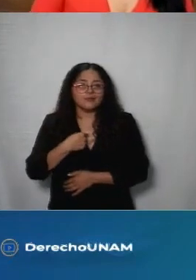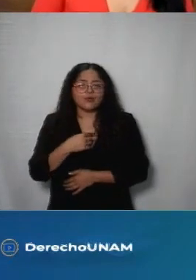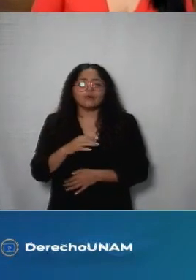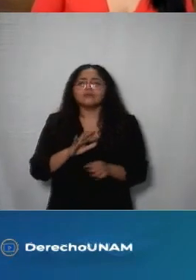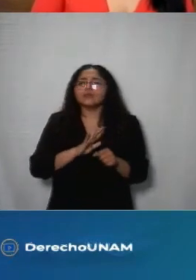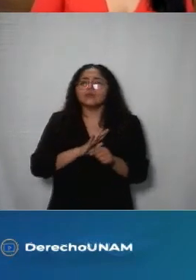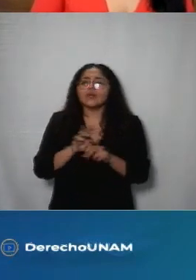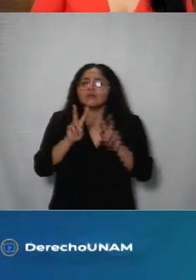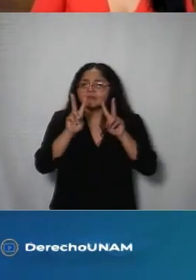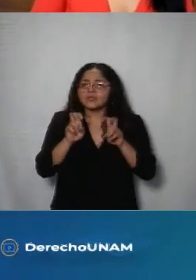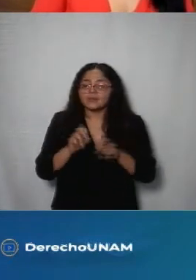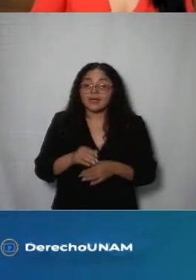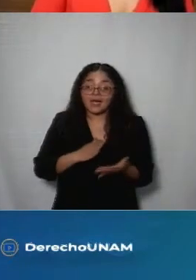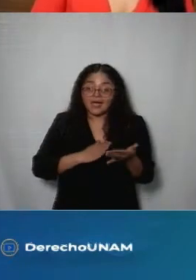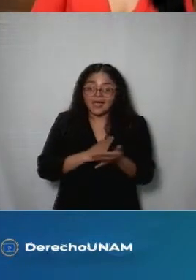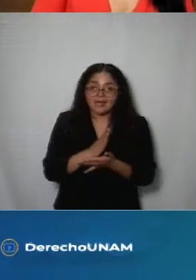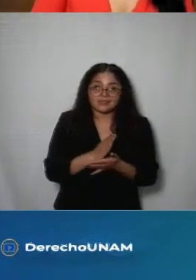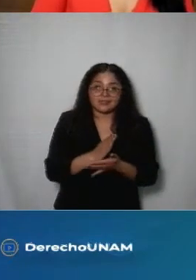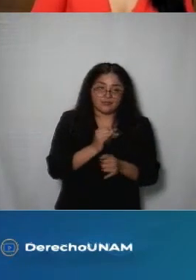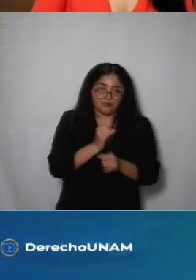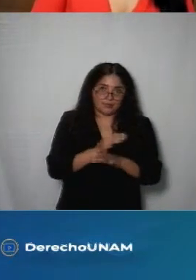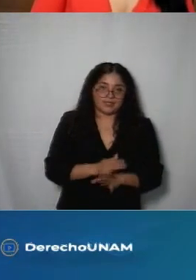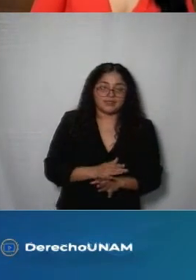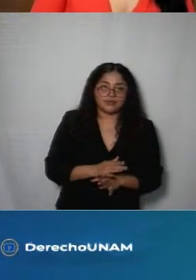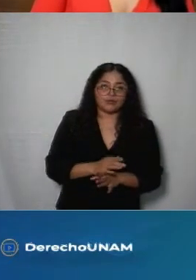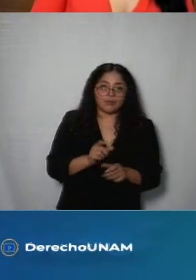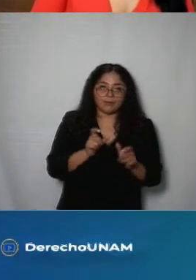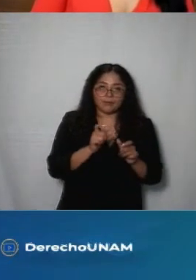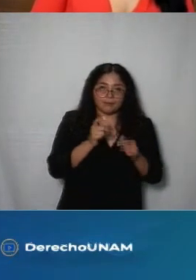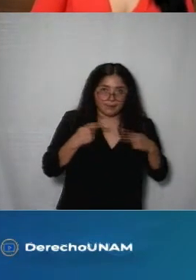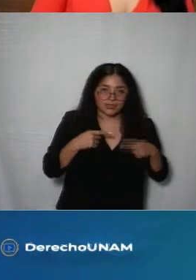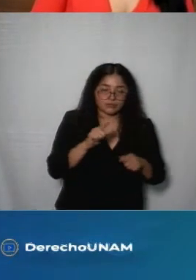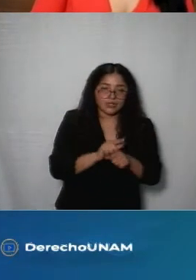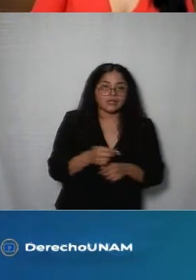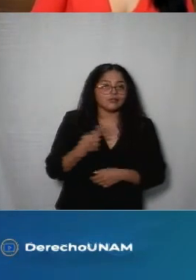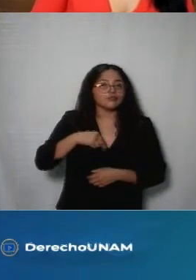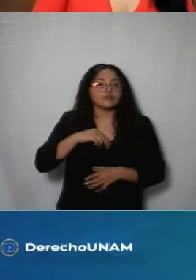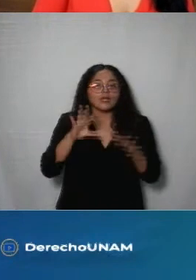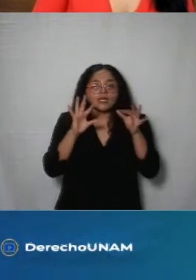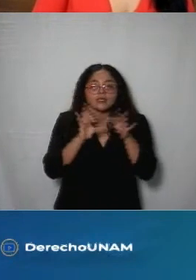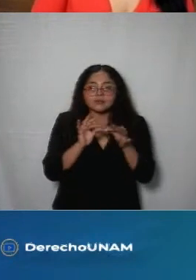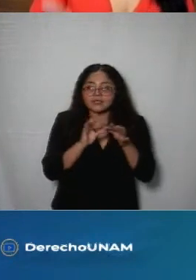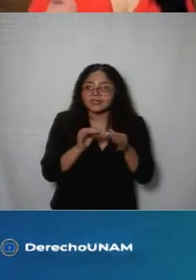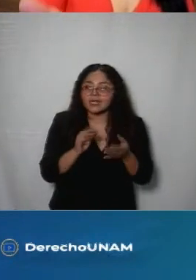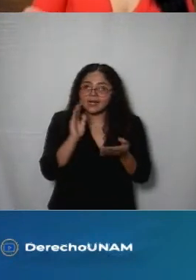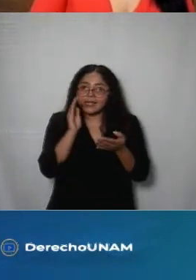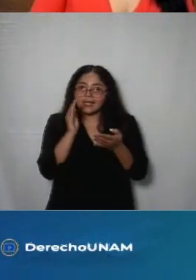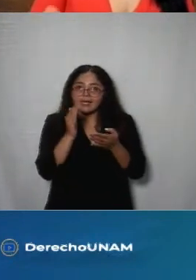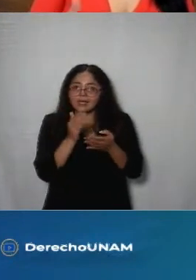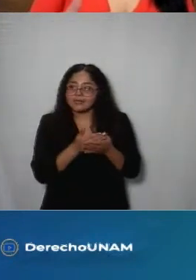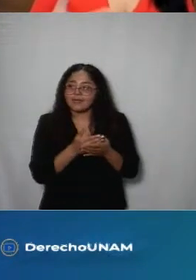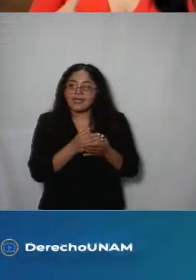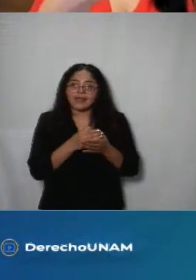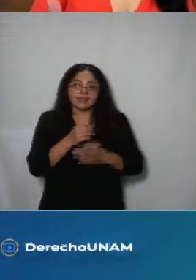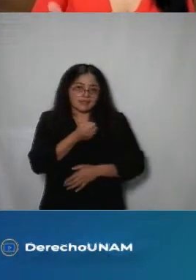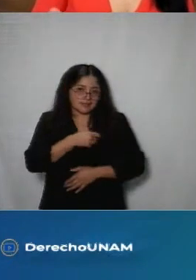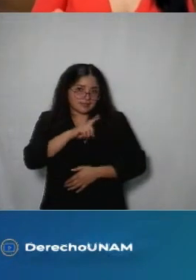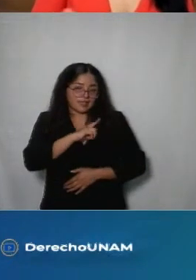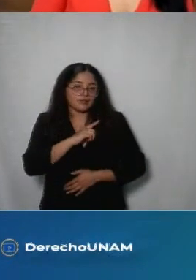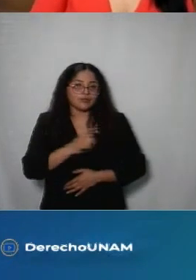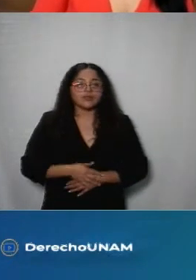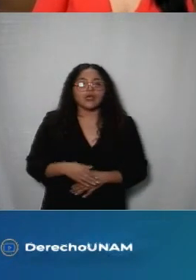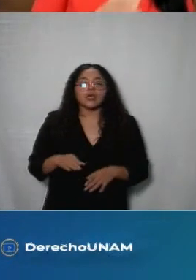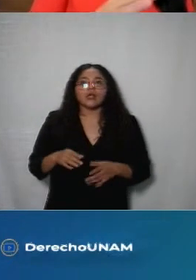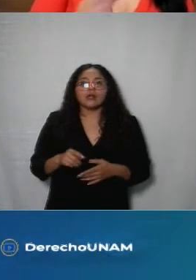el de empoderarnos a través del acceso a nuestros datos personales vamos a estar hablando del expediente clínico mis colegas también hablan de cómo